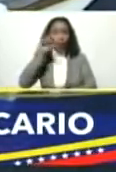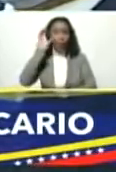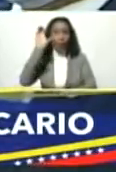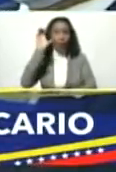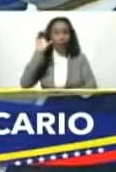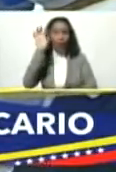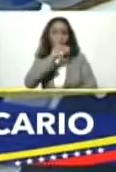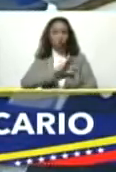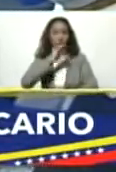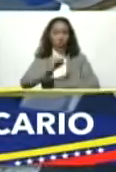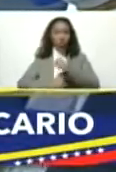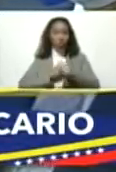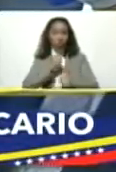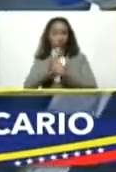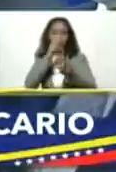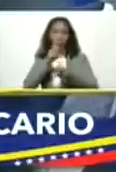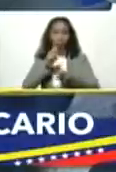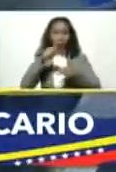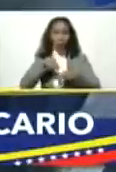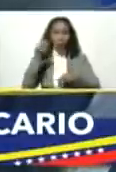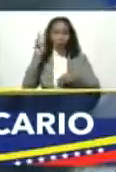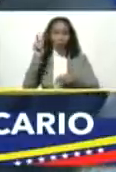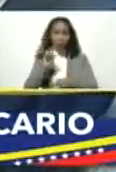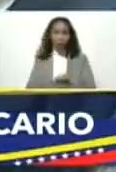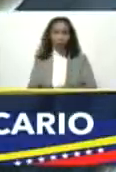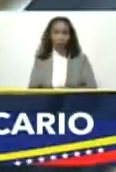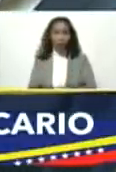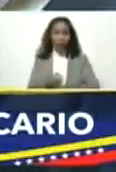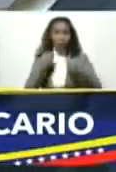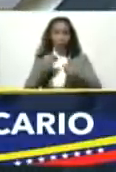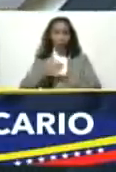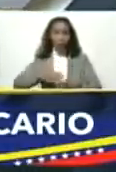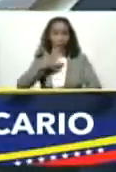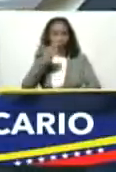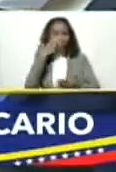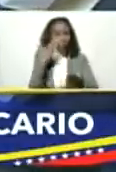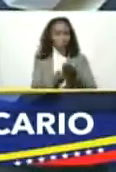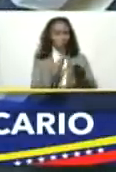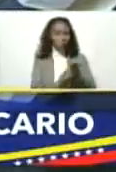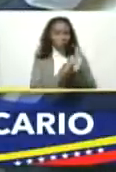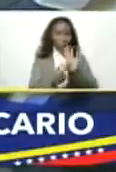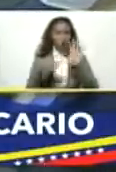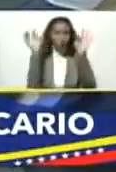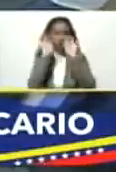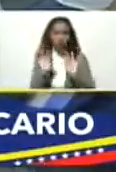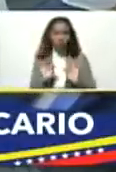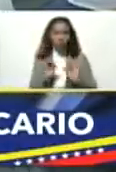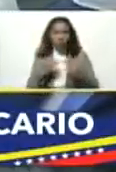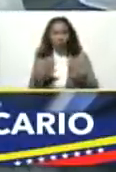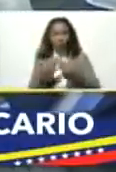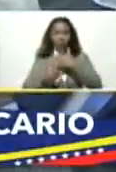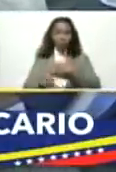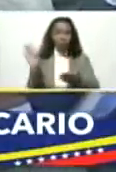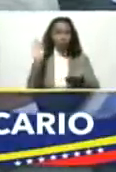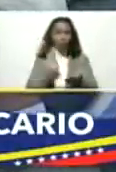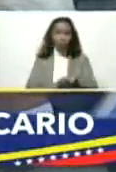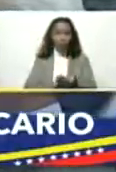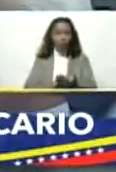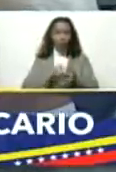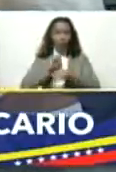a la Asociación Bancaria de Venezuela, para que podamos ver los mecanismos que vamos a implementar